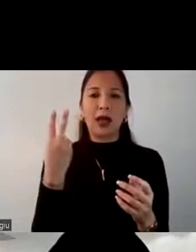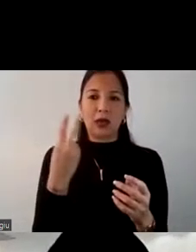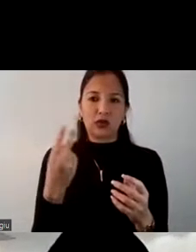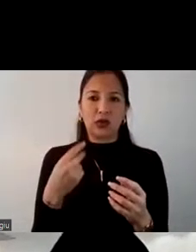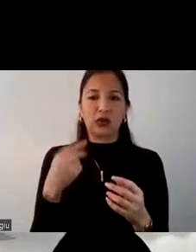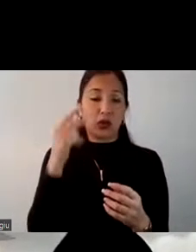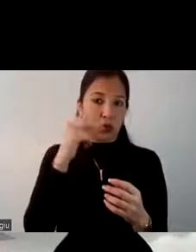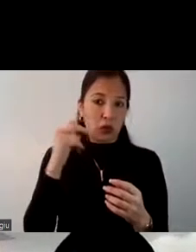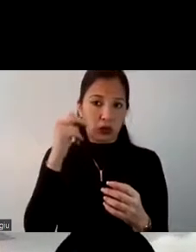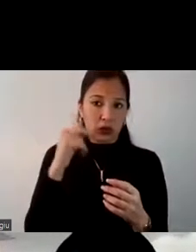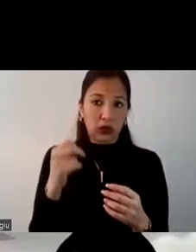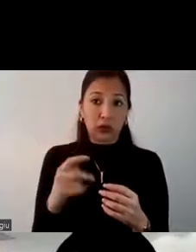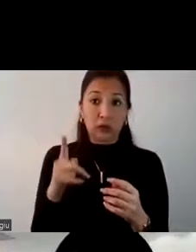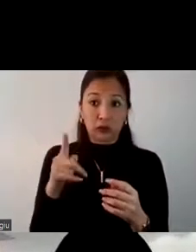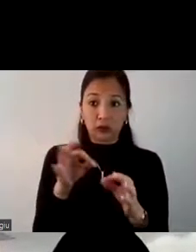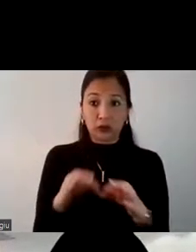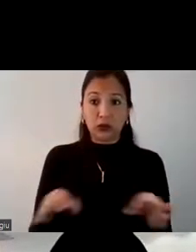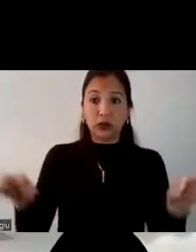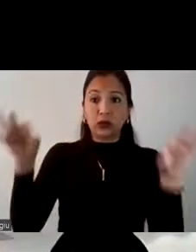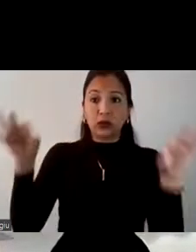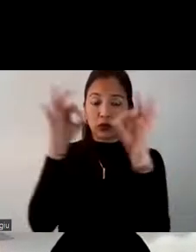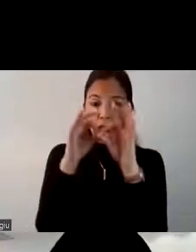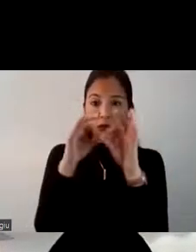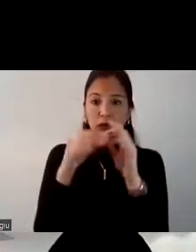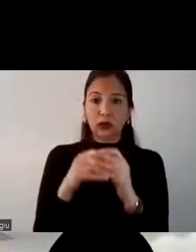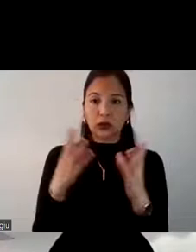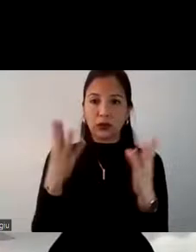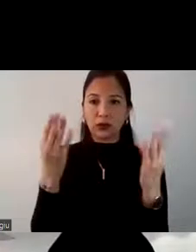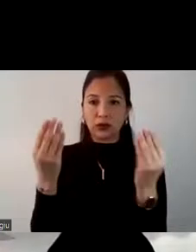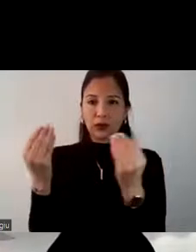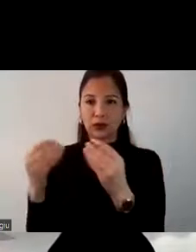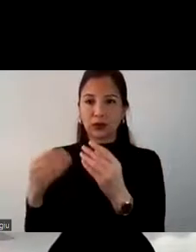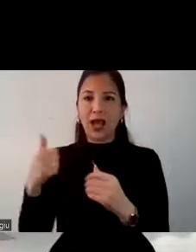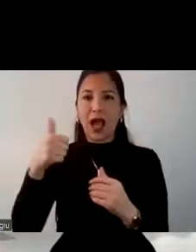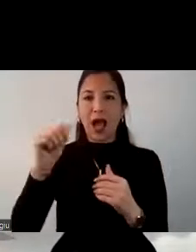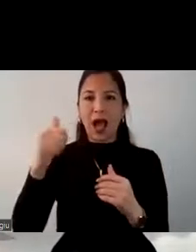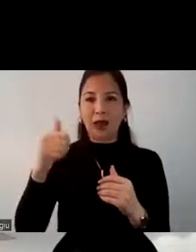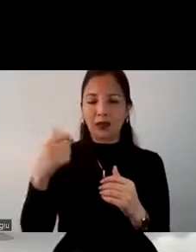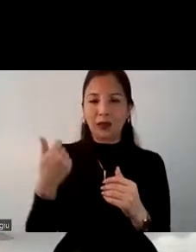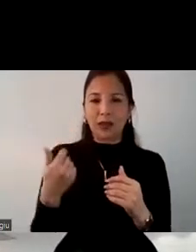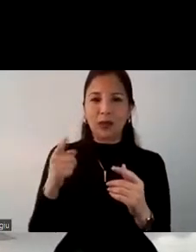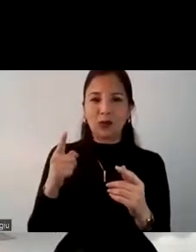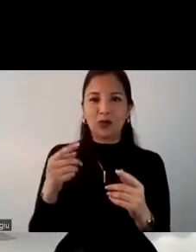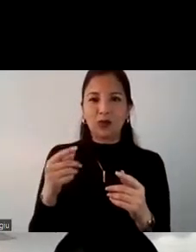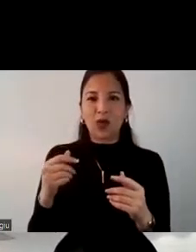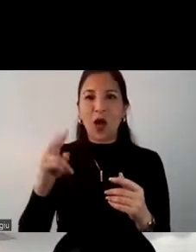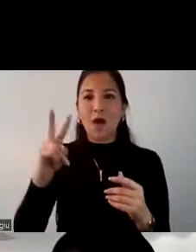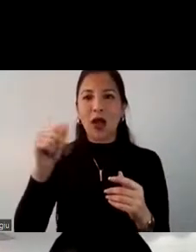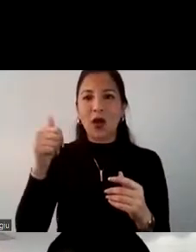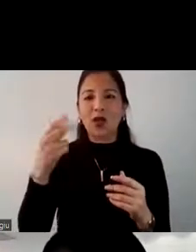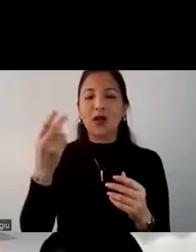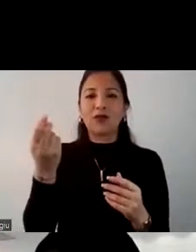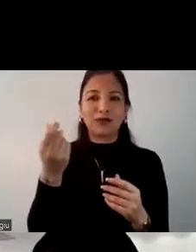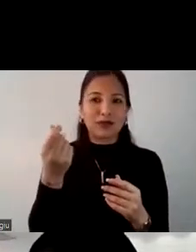Pero también es importante resaltar que la mayoría de actividades son más valoradas por el nivel socioeconómico un poco más alto